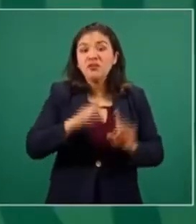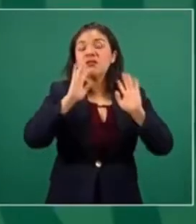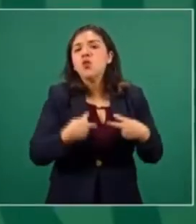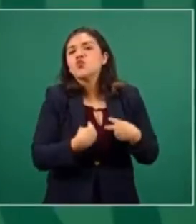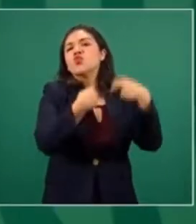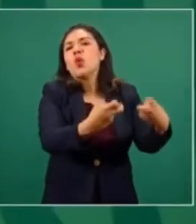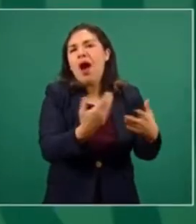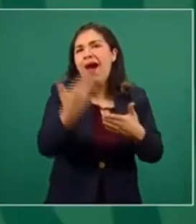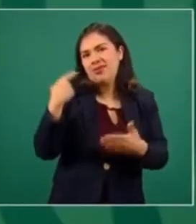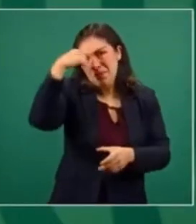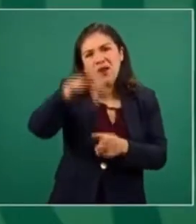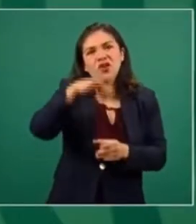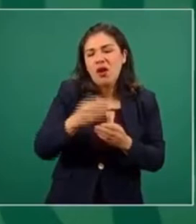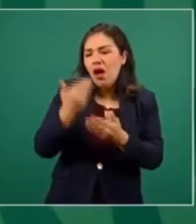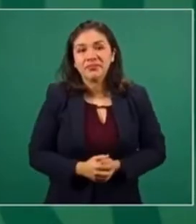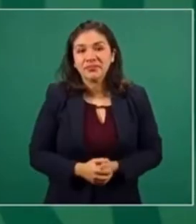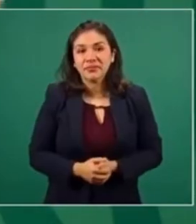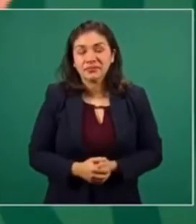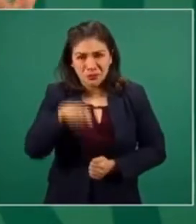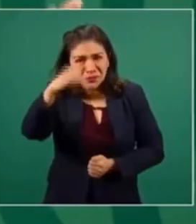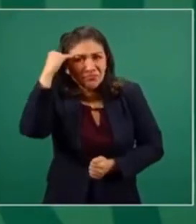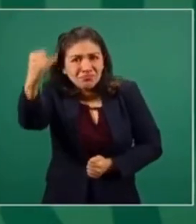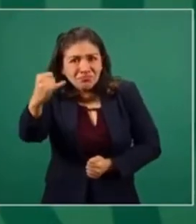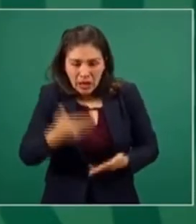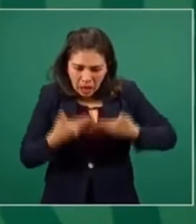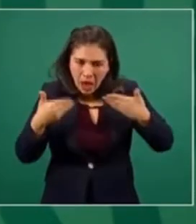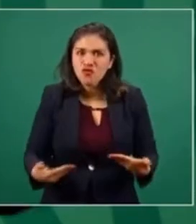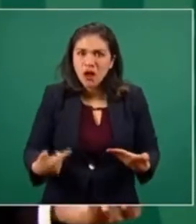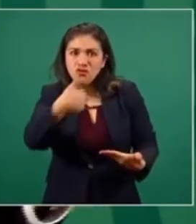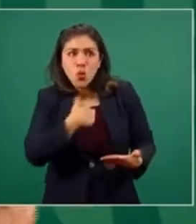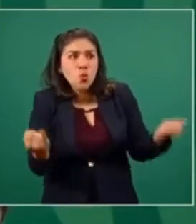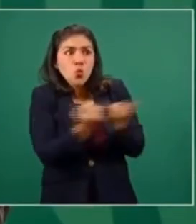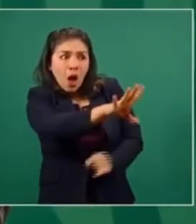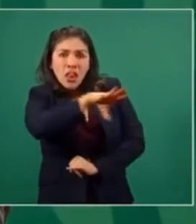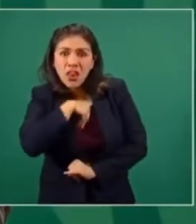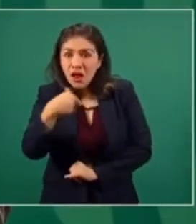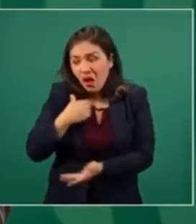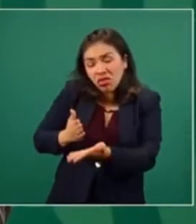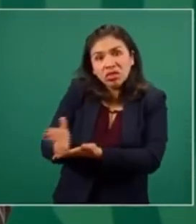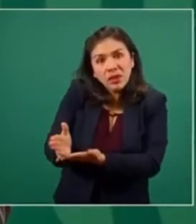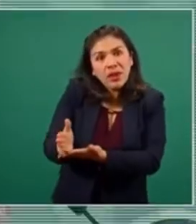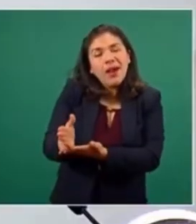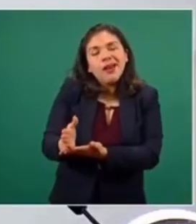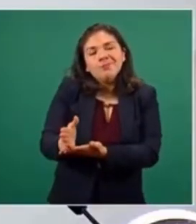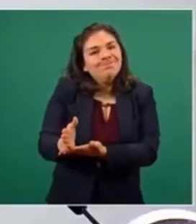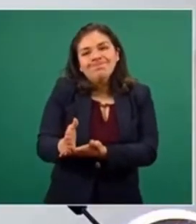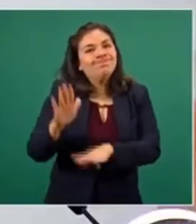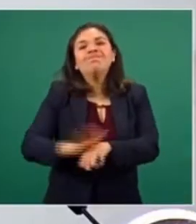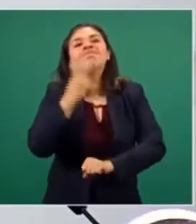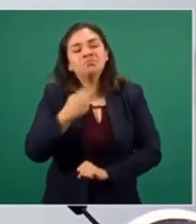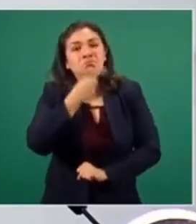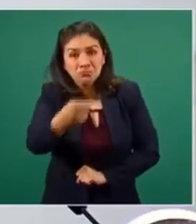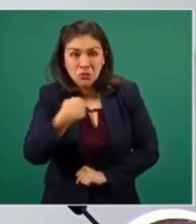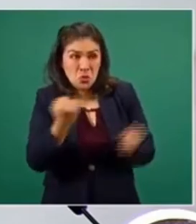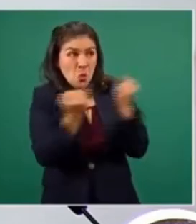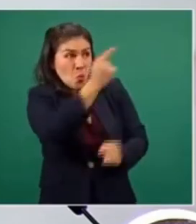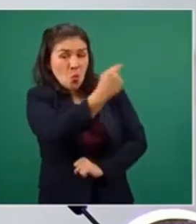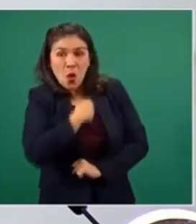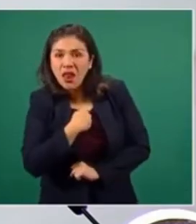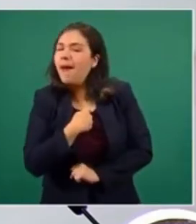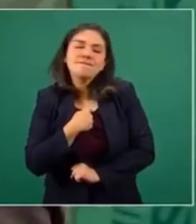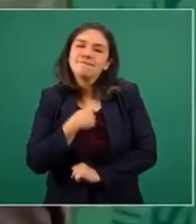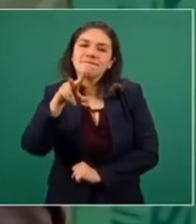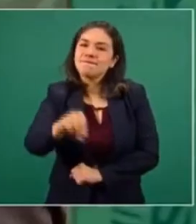la elección en el 2006. Imagínense que nosotros actuemos de la misma forma. Por eso siempre digo, no somos iguales.